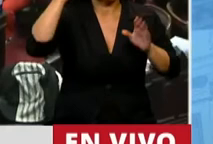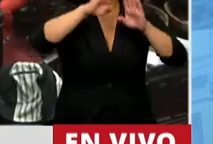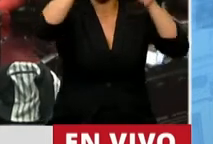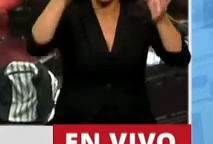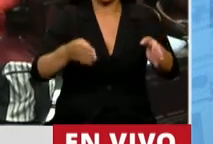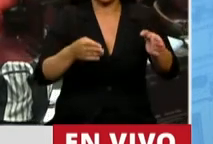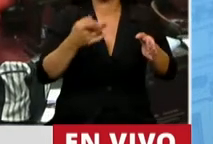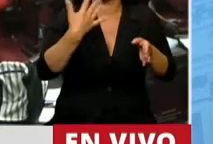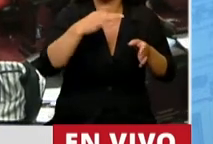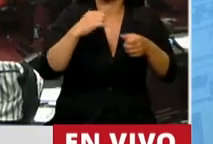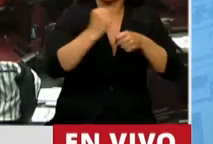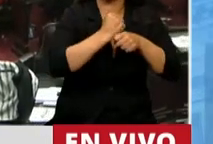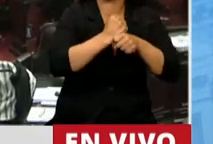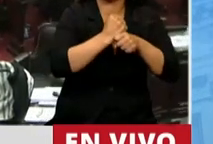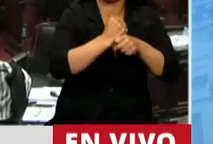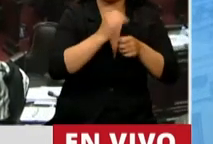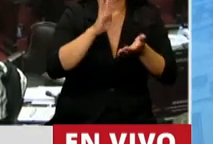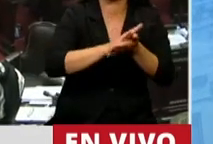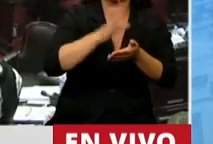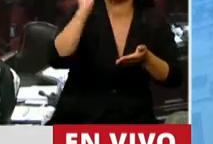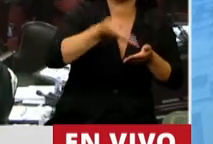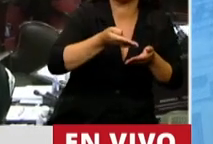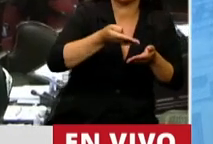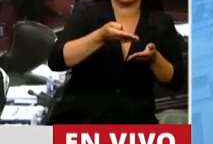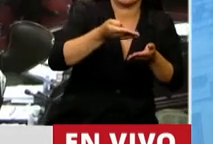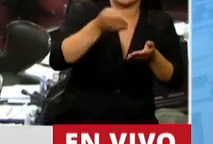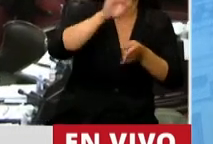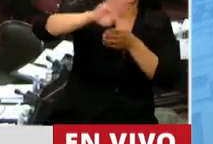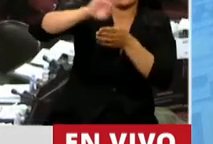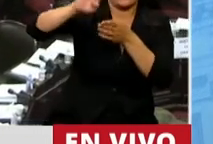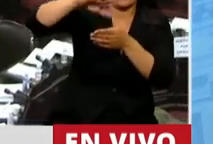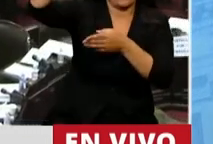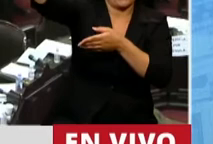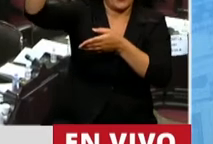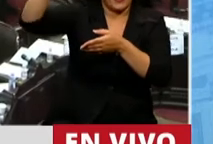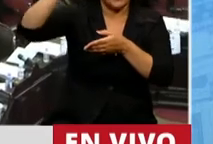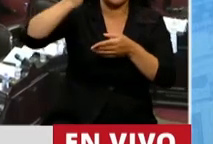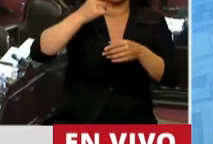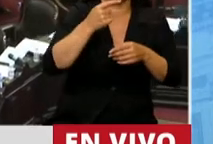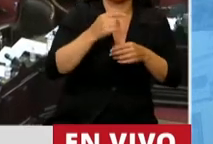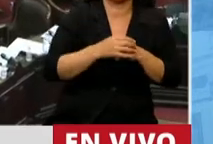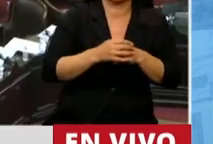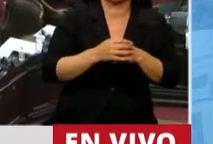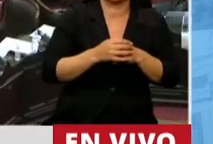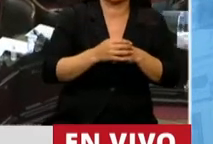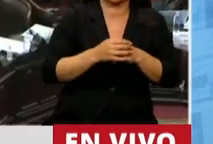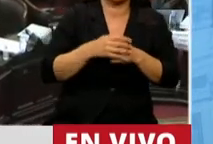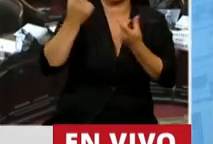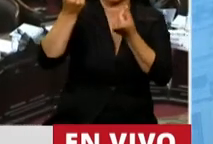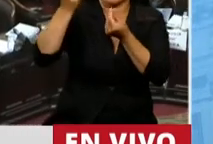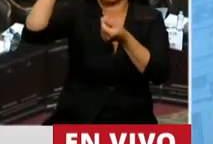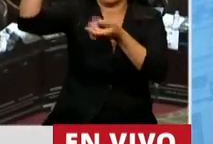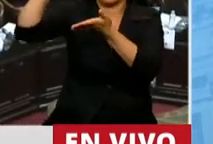aprobará un porcentaje de emisión de deuda extranjera en moneda